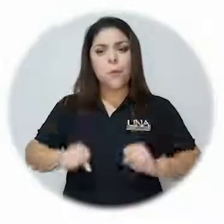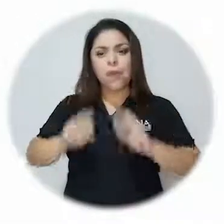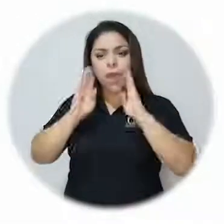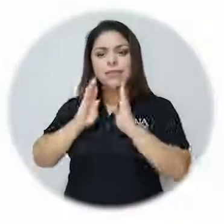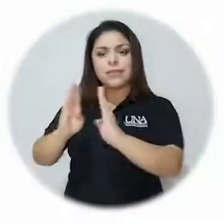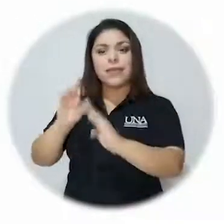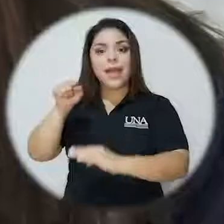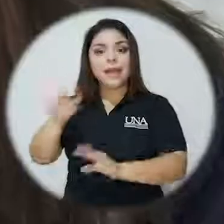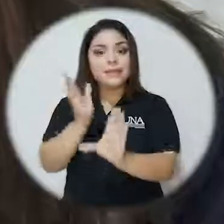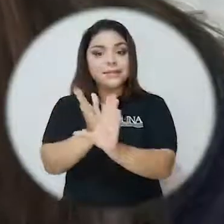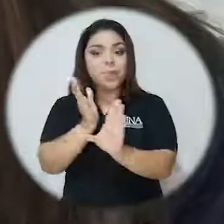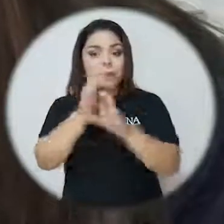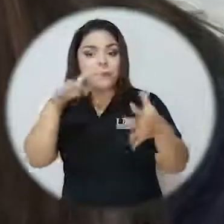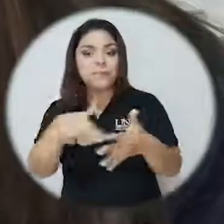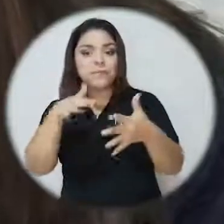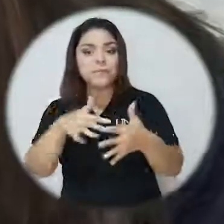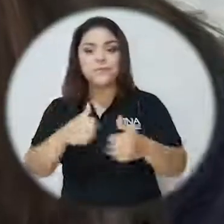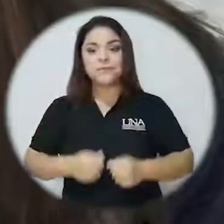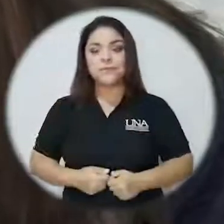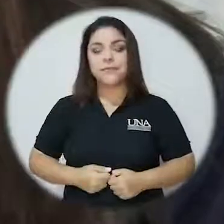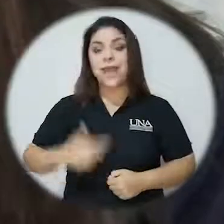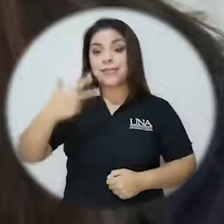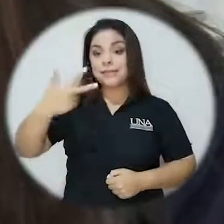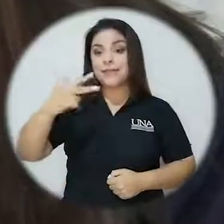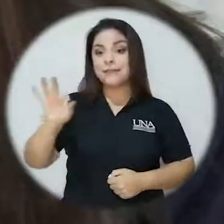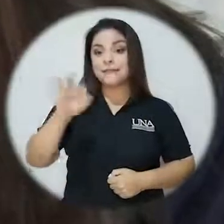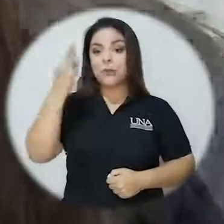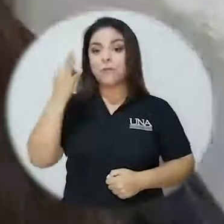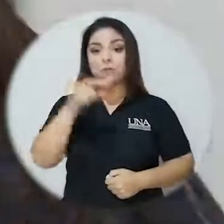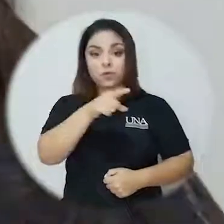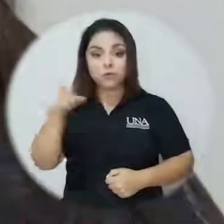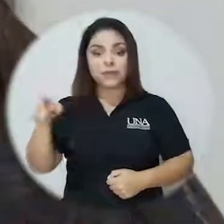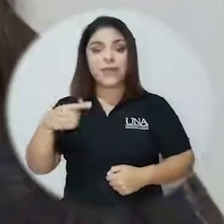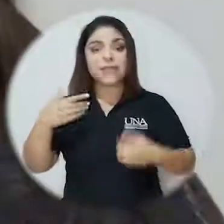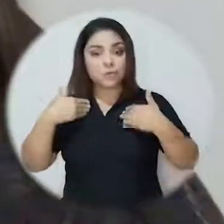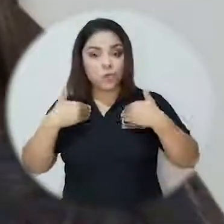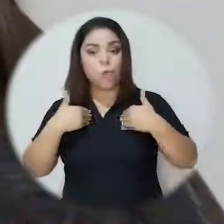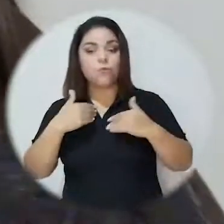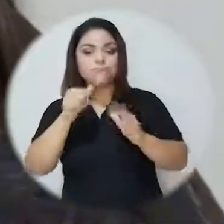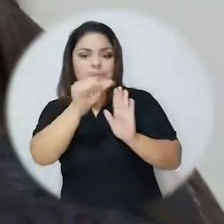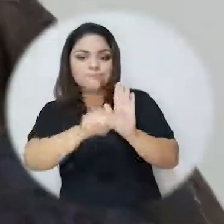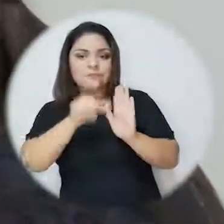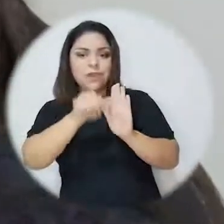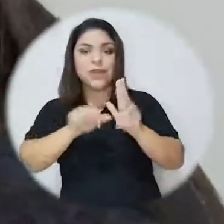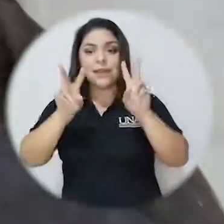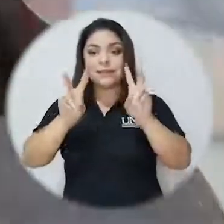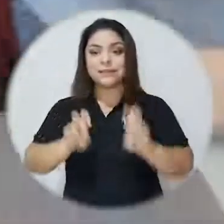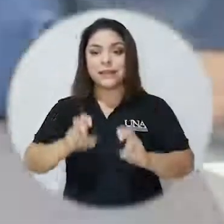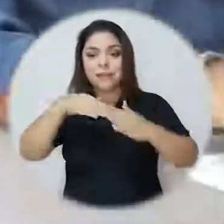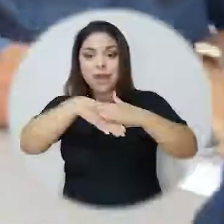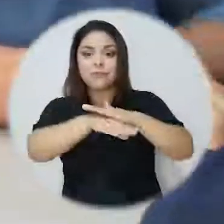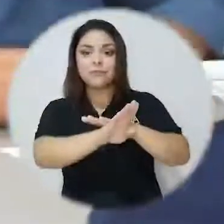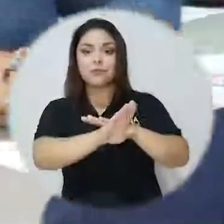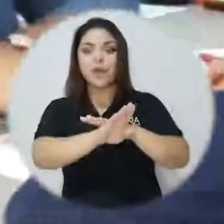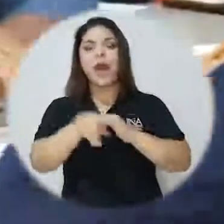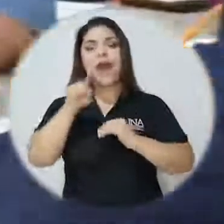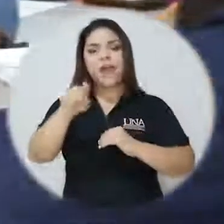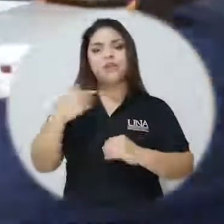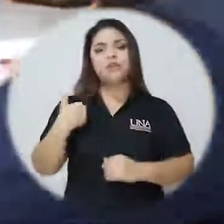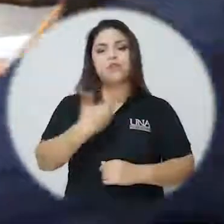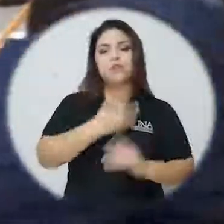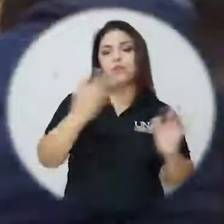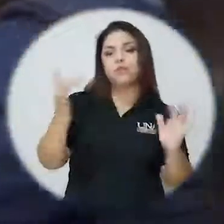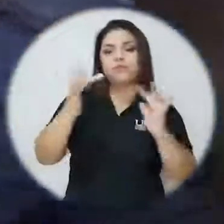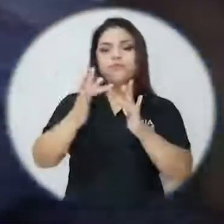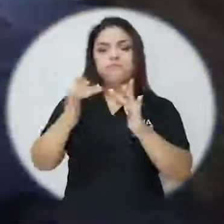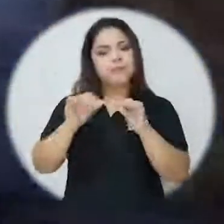psicopedagogía? Hay tres formas. Si tuviste adecuación en el examen de admisión, serás contactado para dar continuidad a los